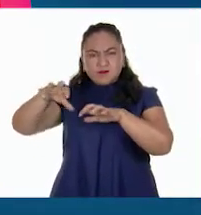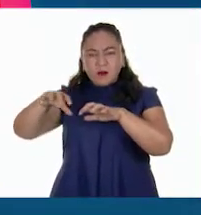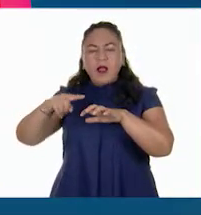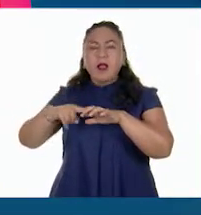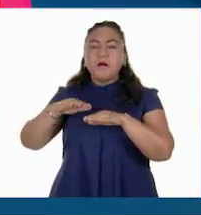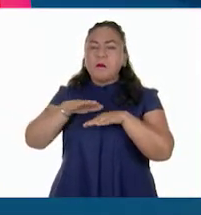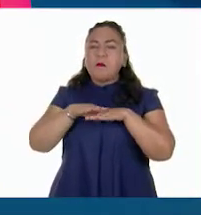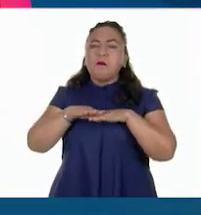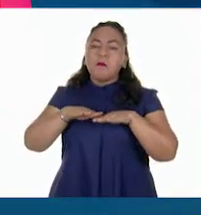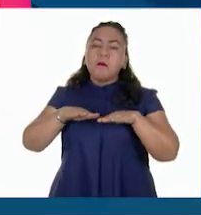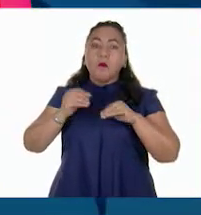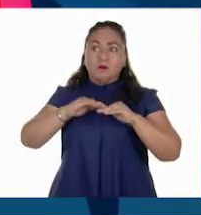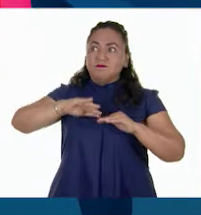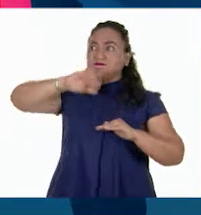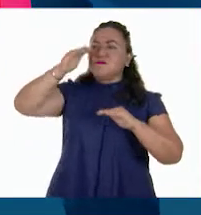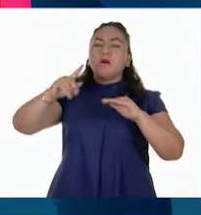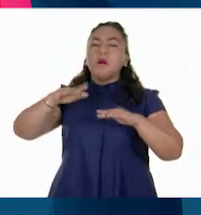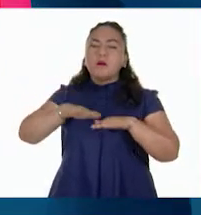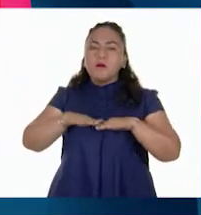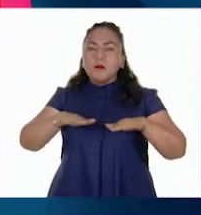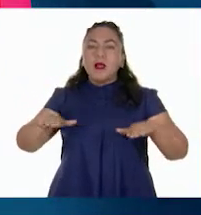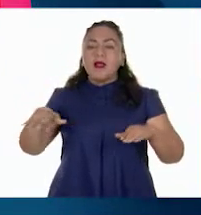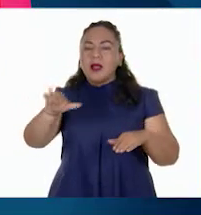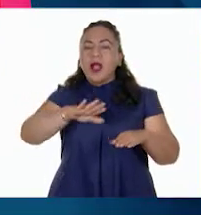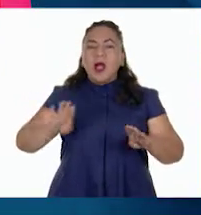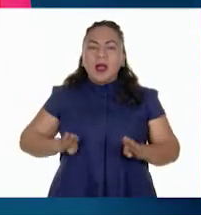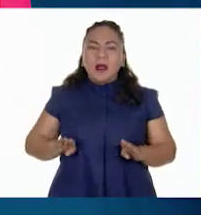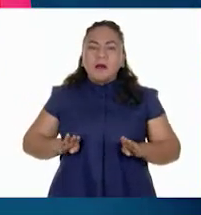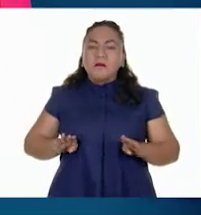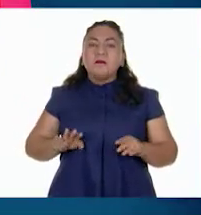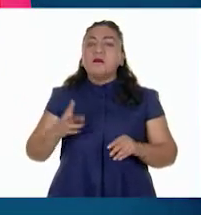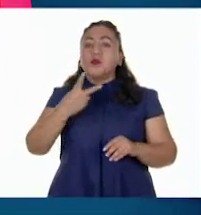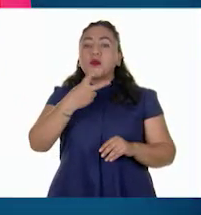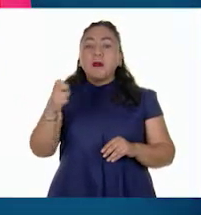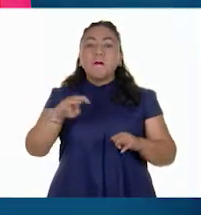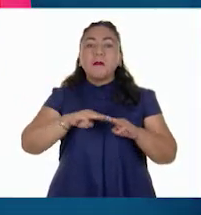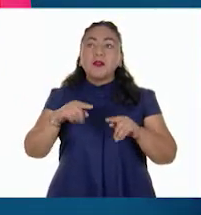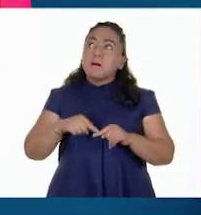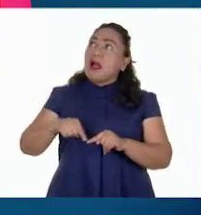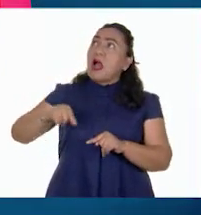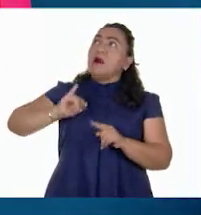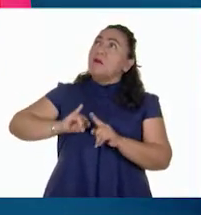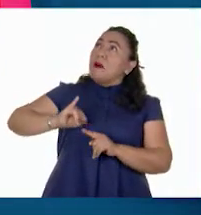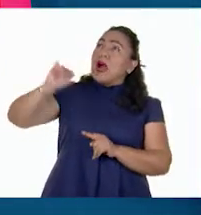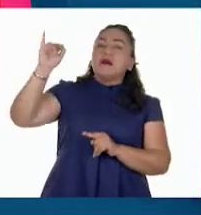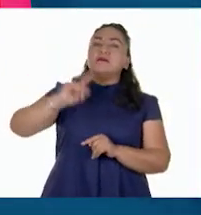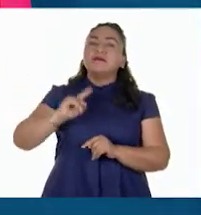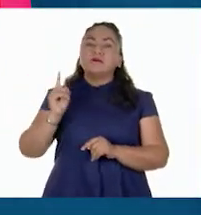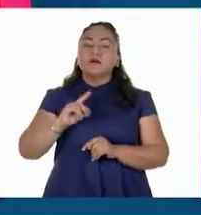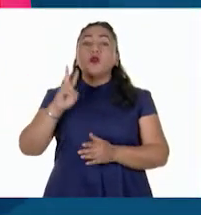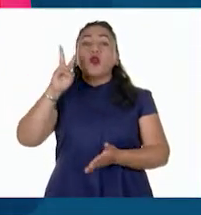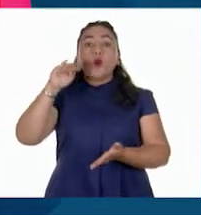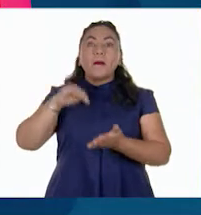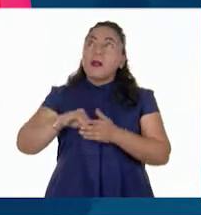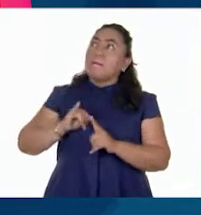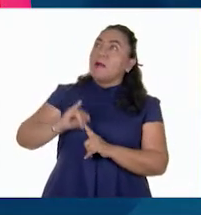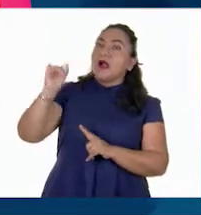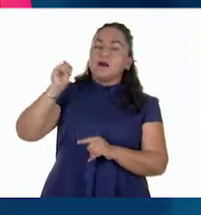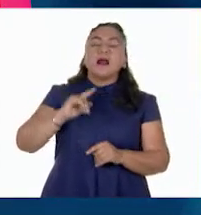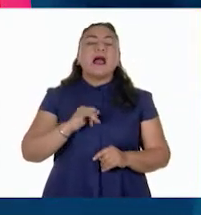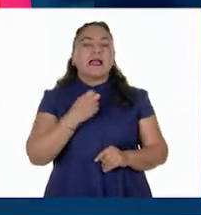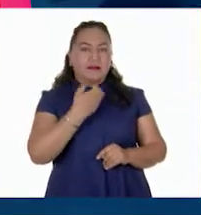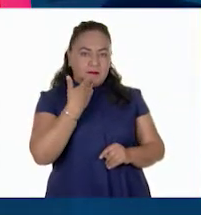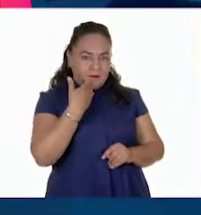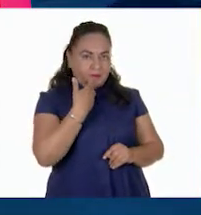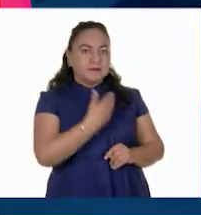pendiente, pues las cordilleras y sierras que hay no llegan a los 200 metros de altitud. 2,000 metros de altitud. Muy